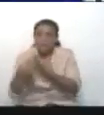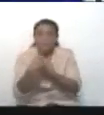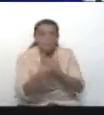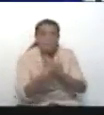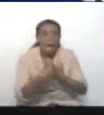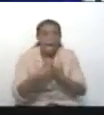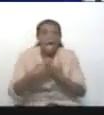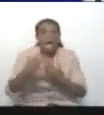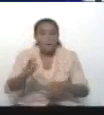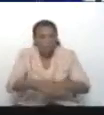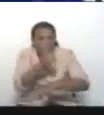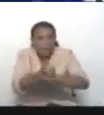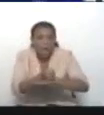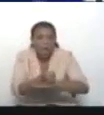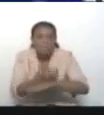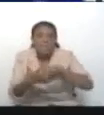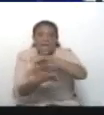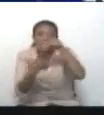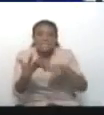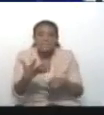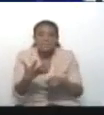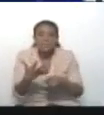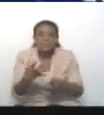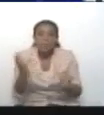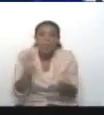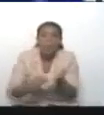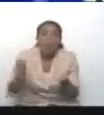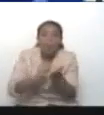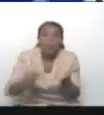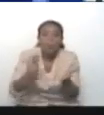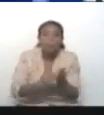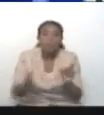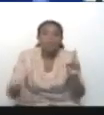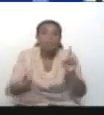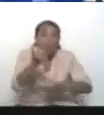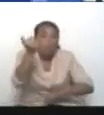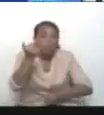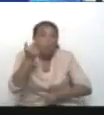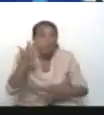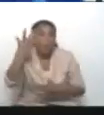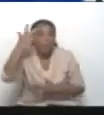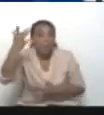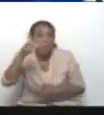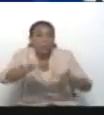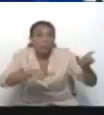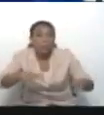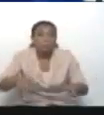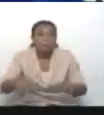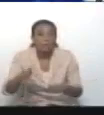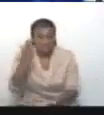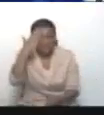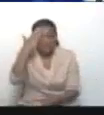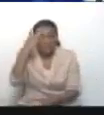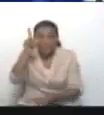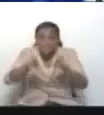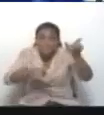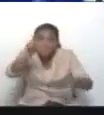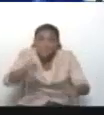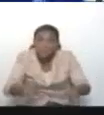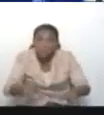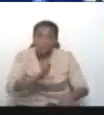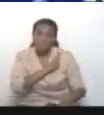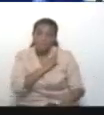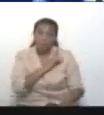materiales de estas cinco conspiraciones, fueron descubiertos por la inteligencia del Estado, desde el CIM,